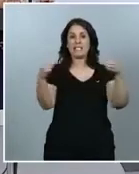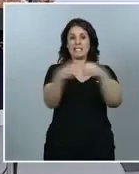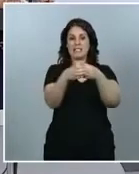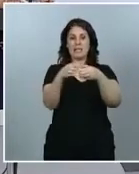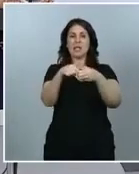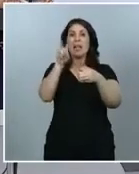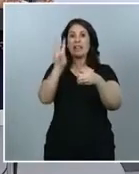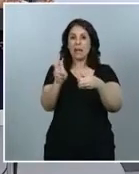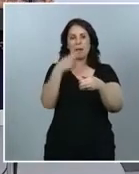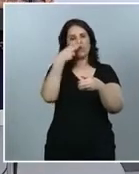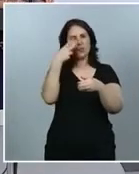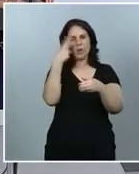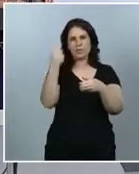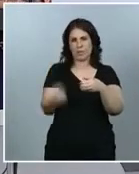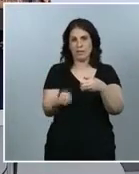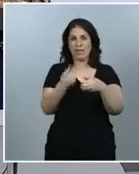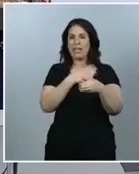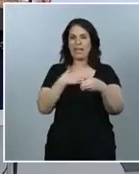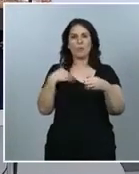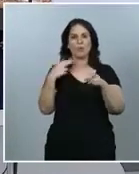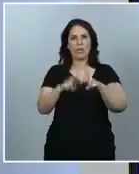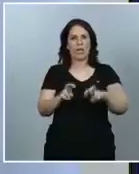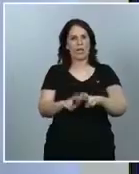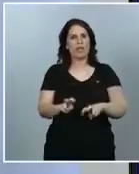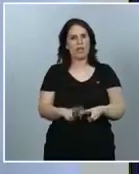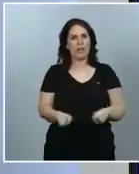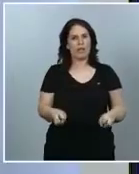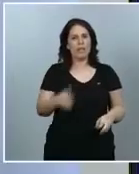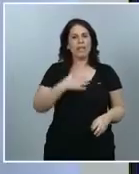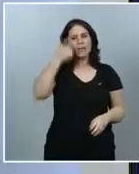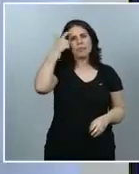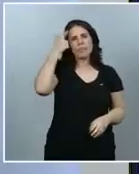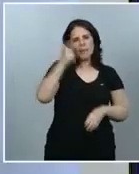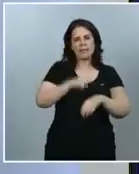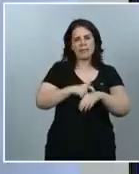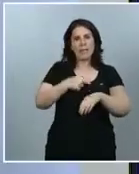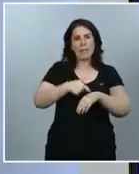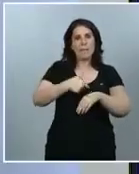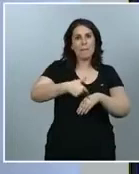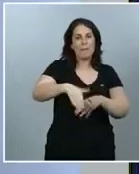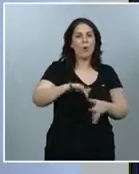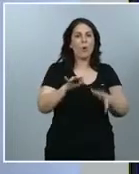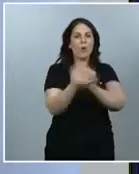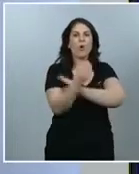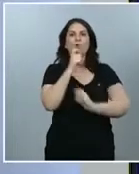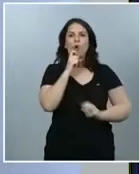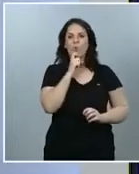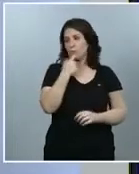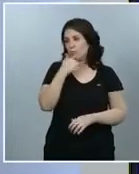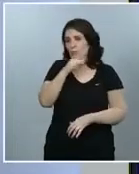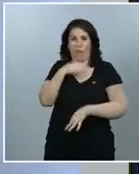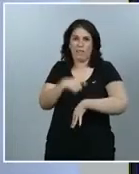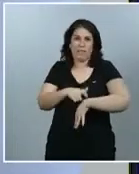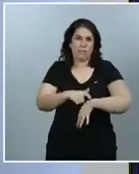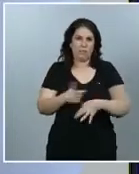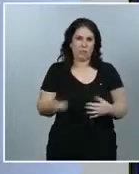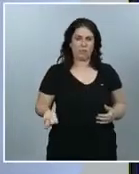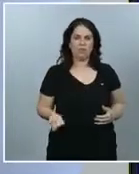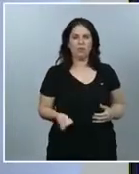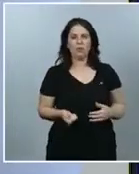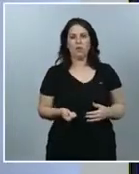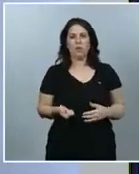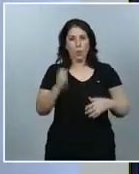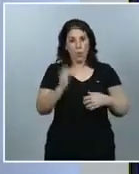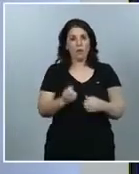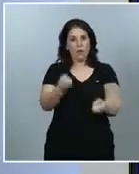queremos analizarlo sobre todo ver cómo cambia en el tiempo no hemos tenido tiempo de hacerlo y bueno cuando tengamos esa información